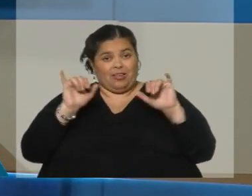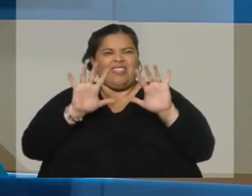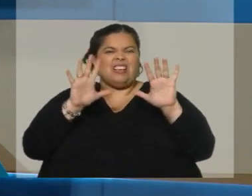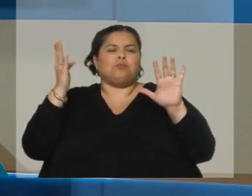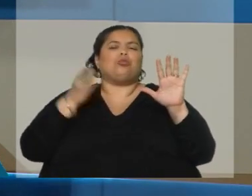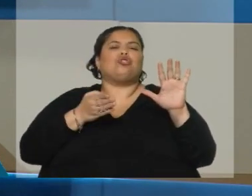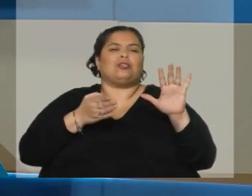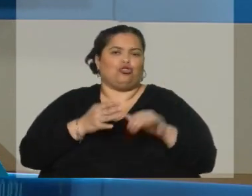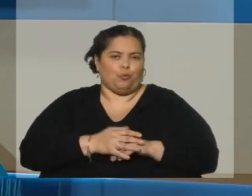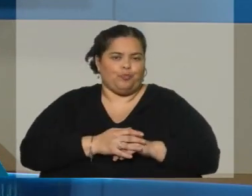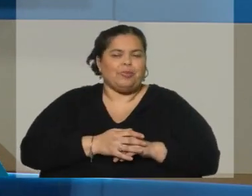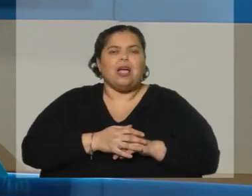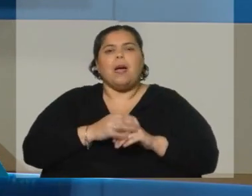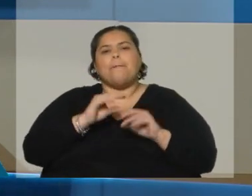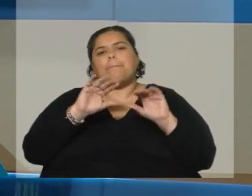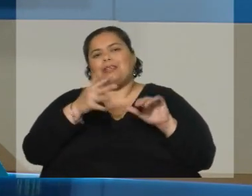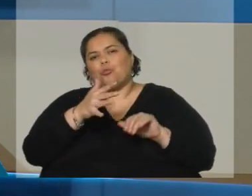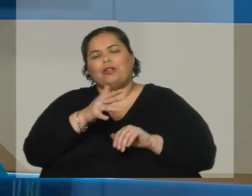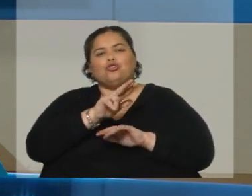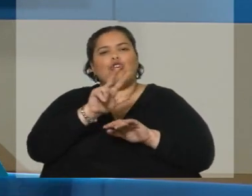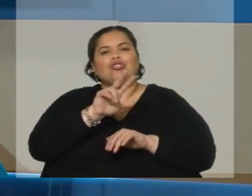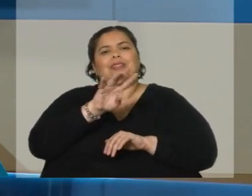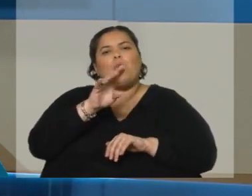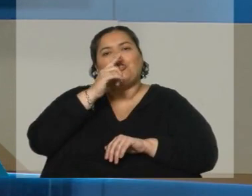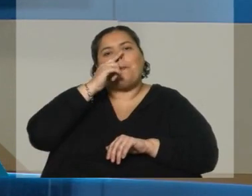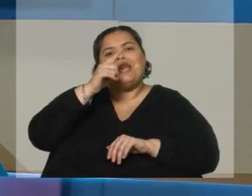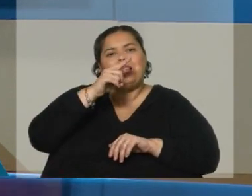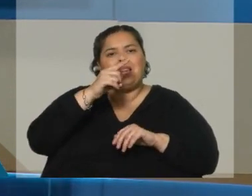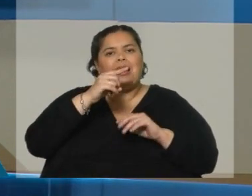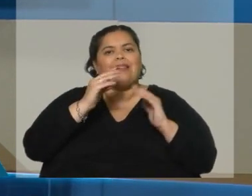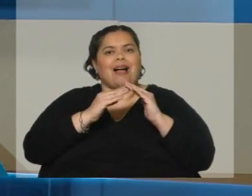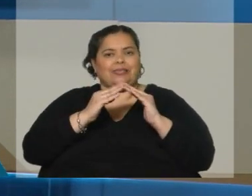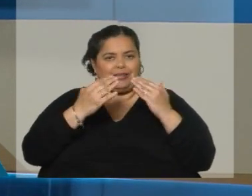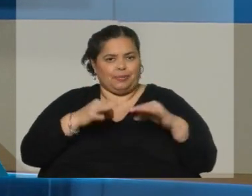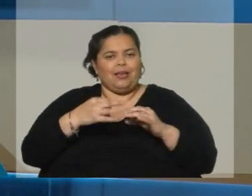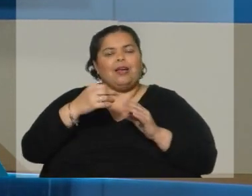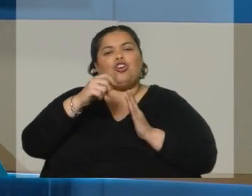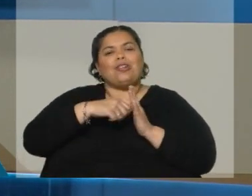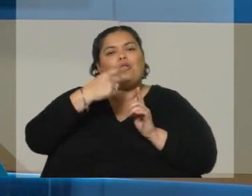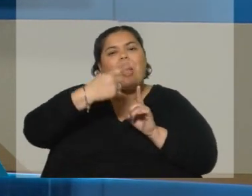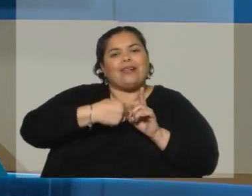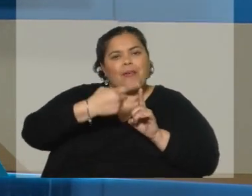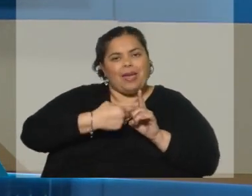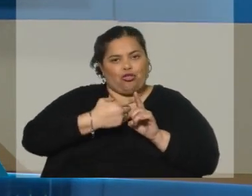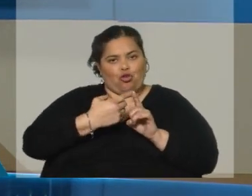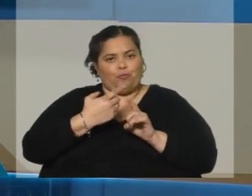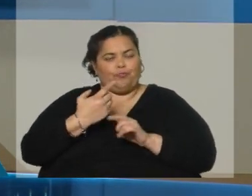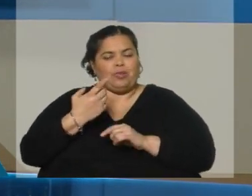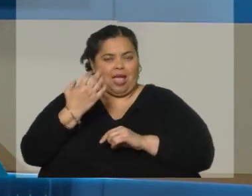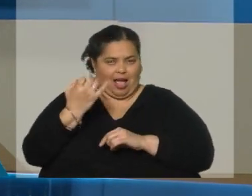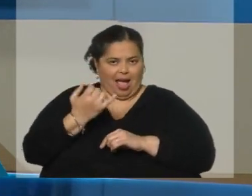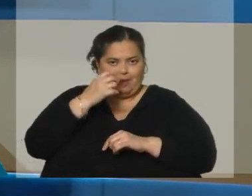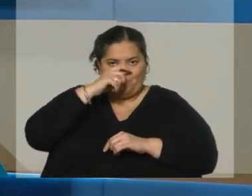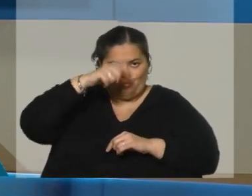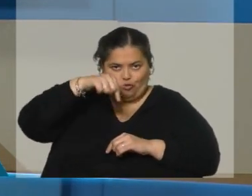10%. Son unos 84.000 hogares aproximadamente o contratos de arrendamiento los que se